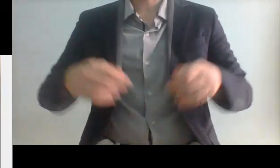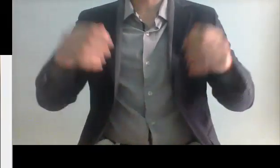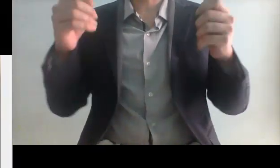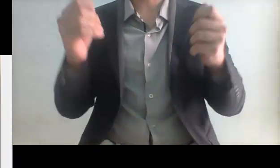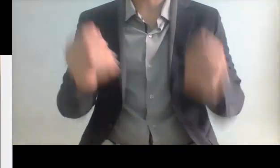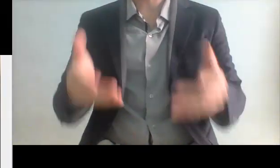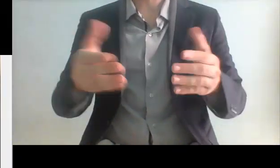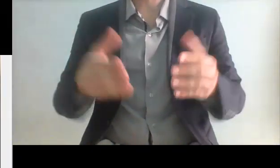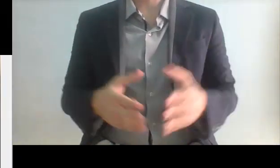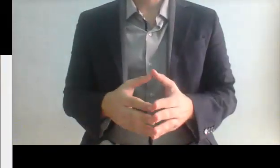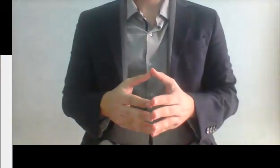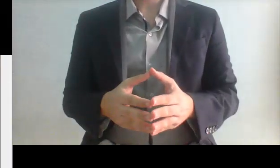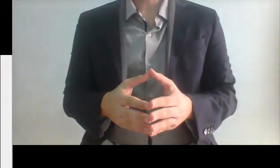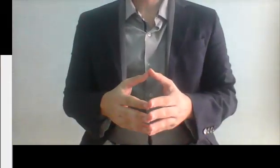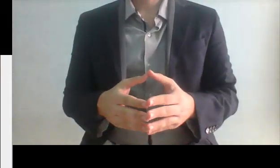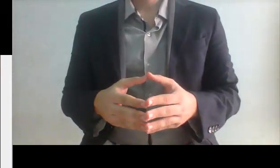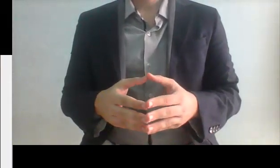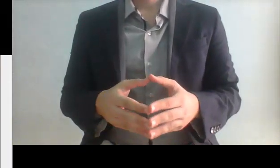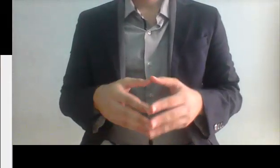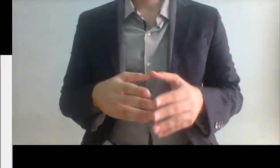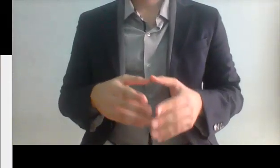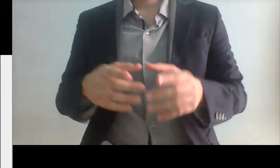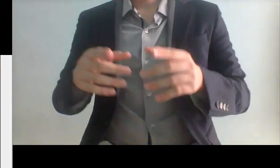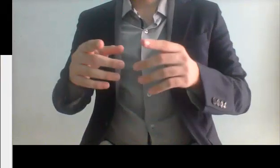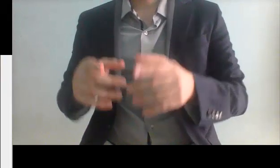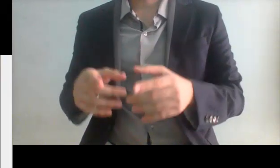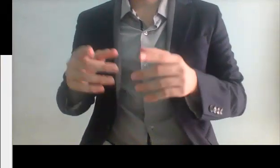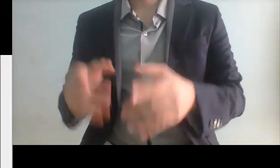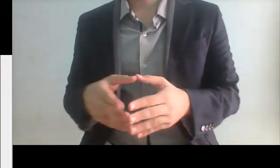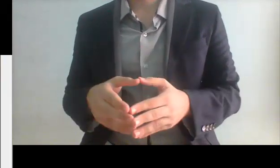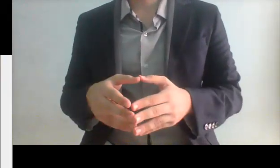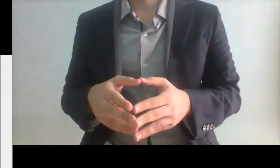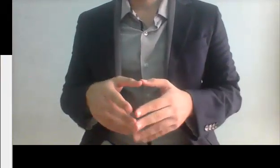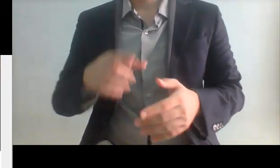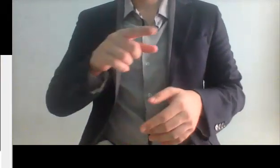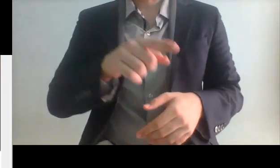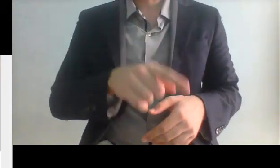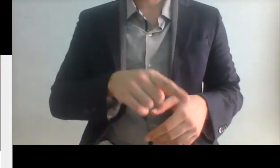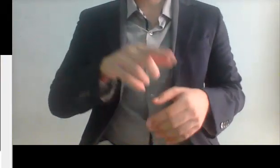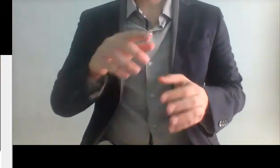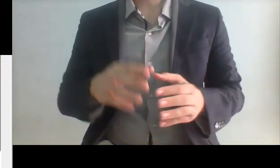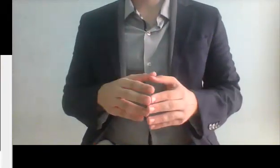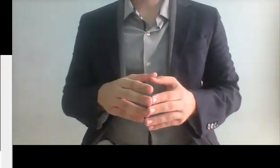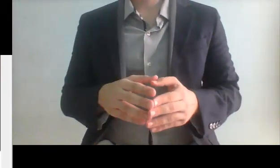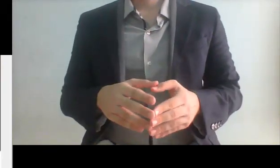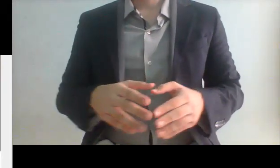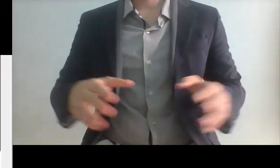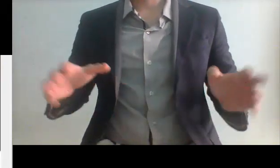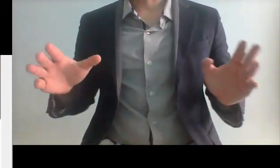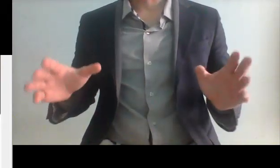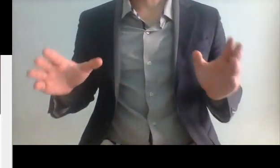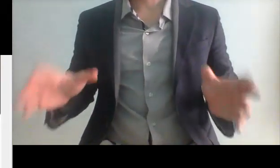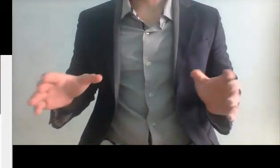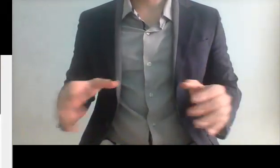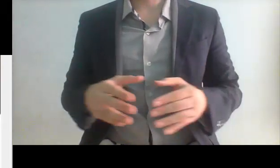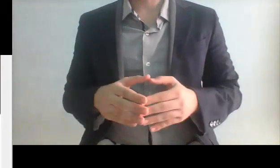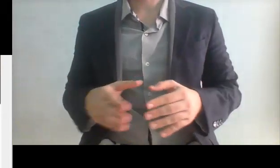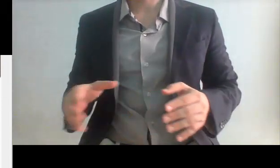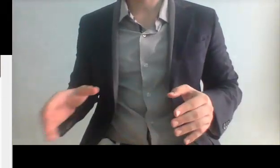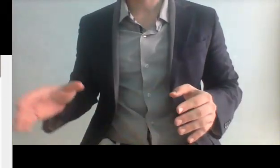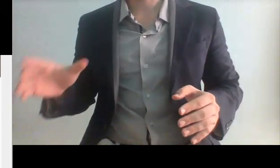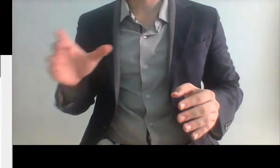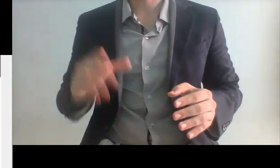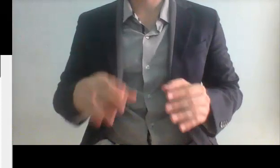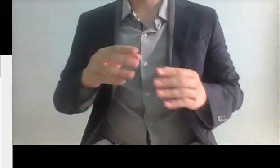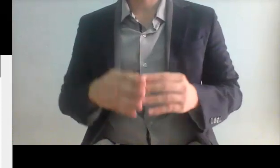ellos les dan de tragar de ahí y es lo que va a seguir ocurriendo prepárense en estos días porque va a haber muchos que se